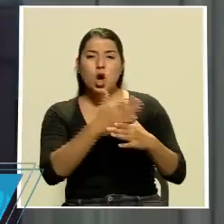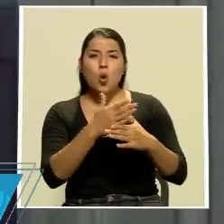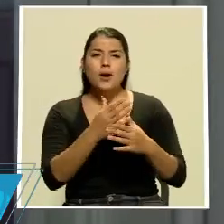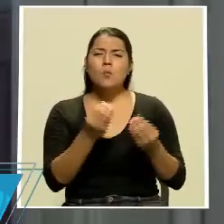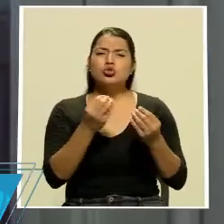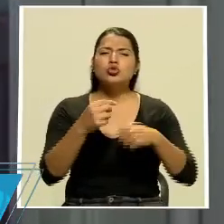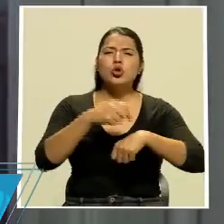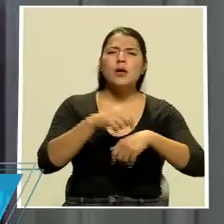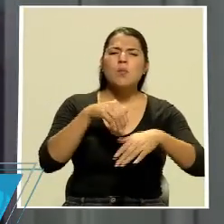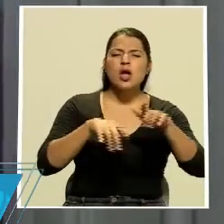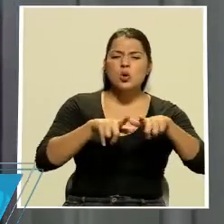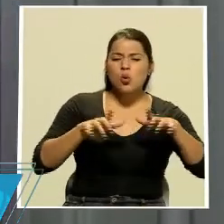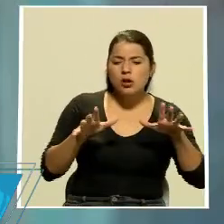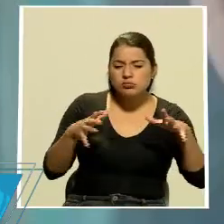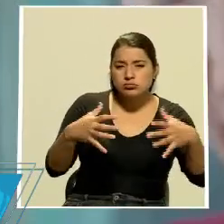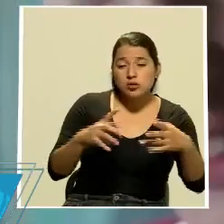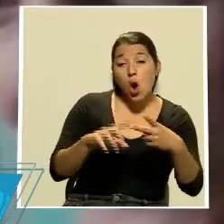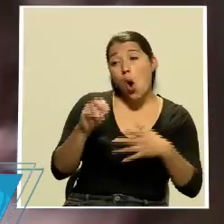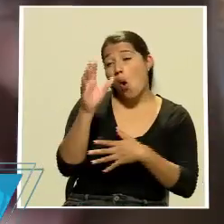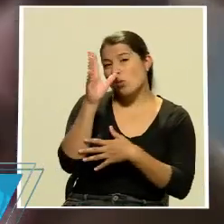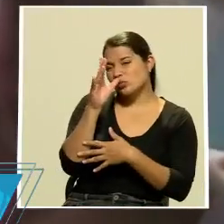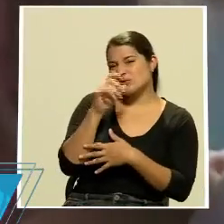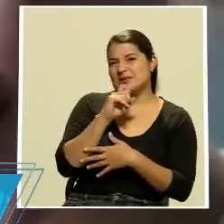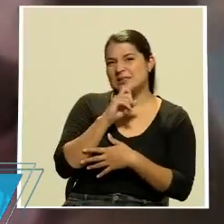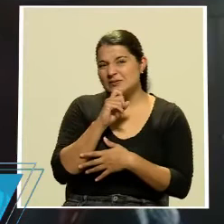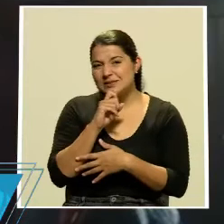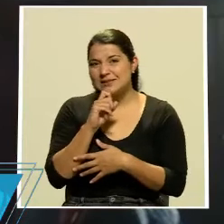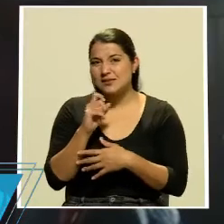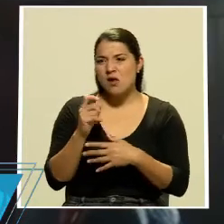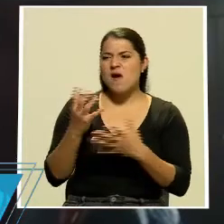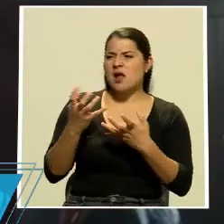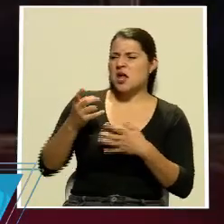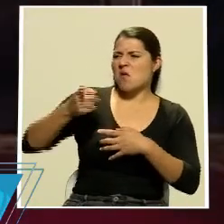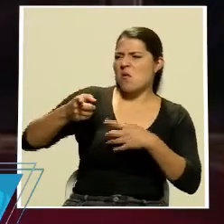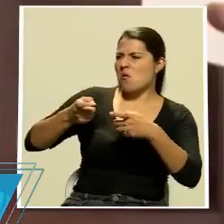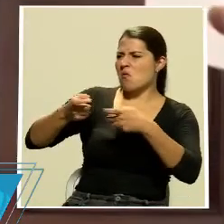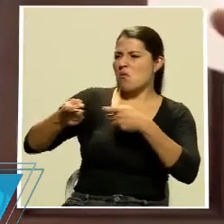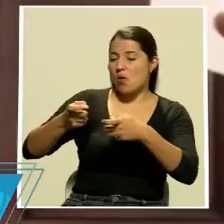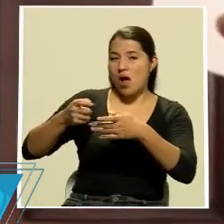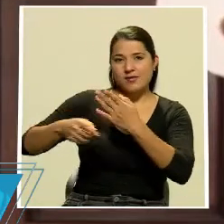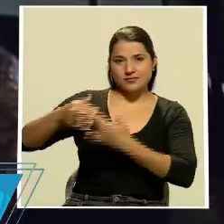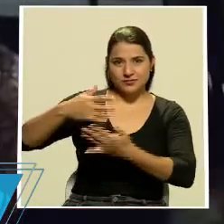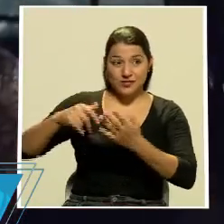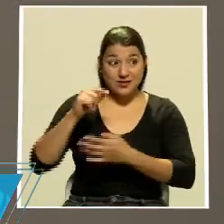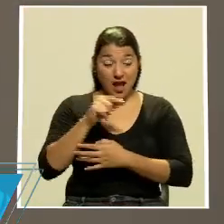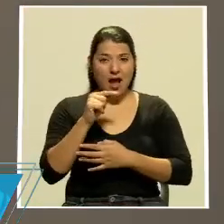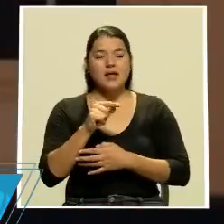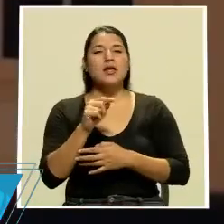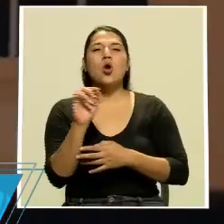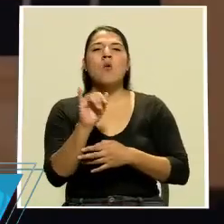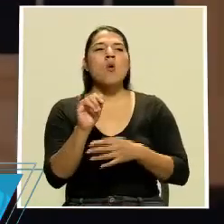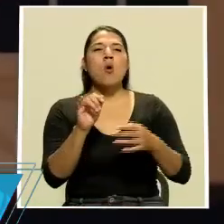en espacios cerrados o como una comedia oscura sobre imbalances de poder vulnerabilidad y control en relaciones cercanas en Phantom Thread un juego de